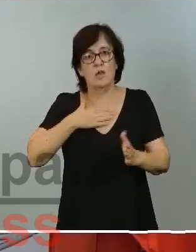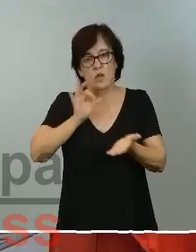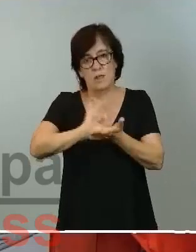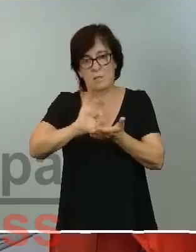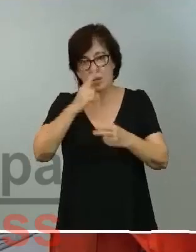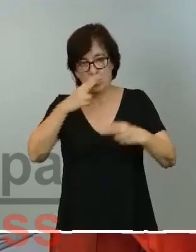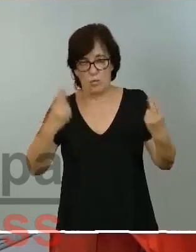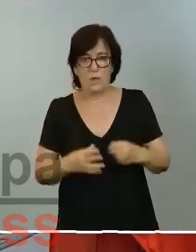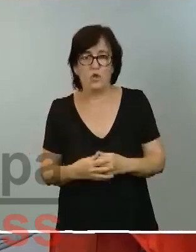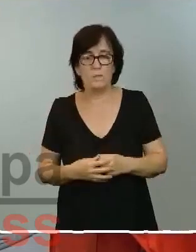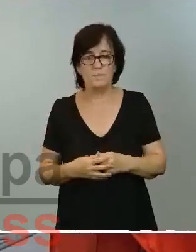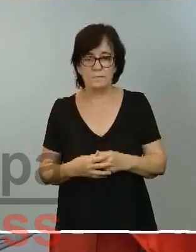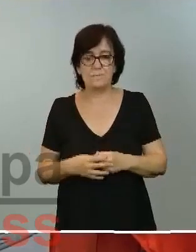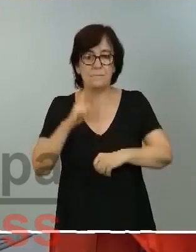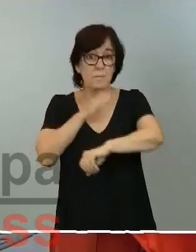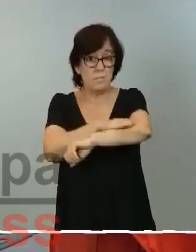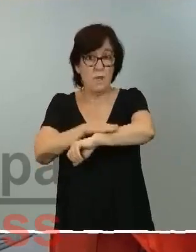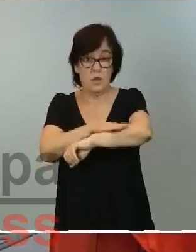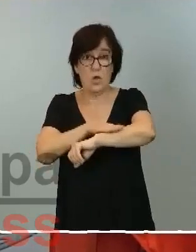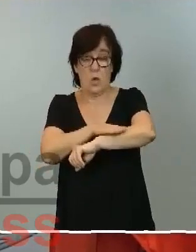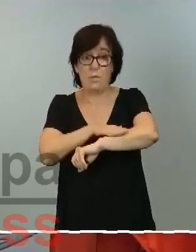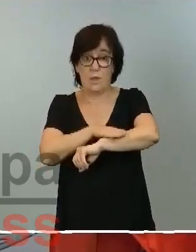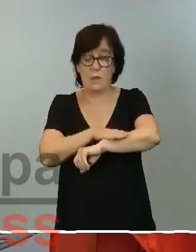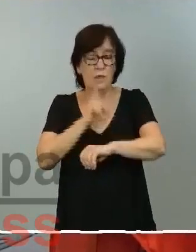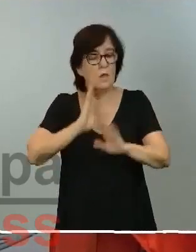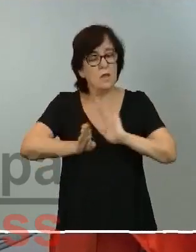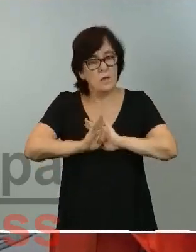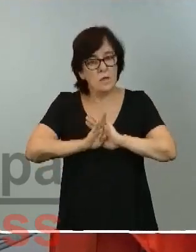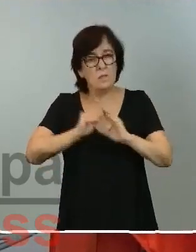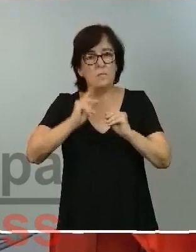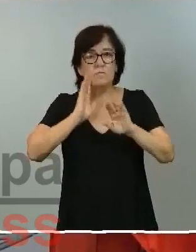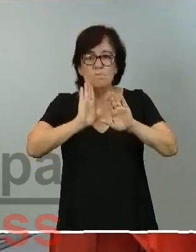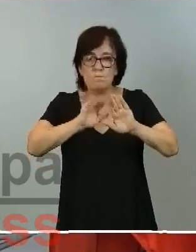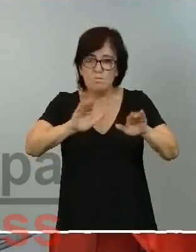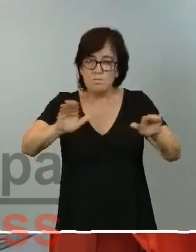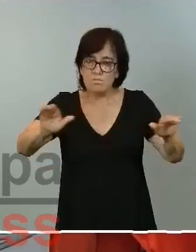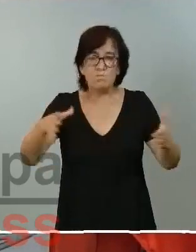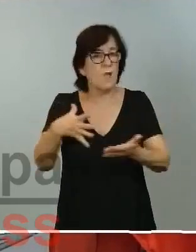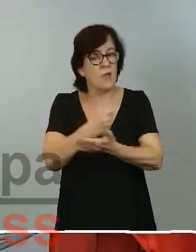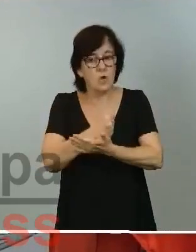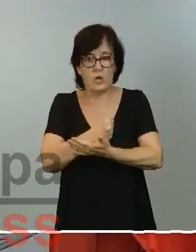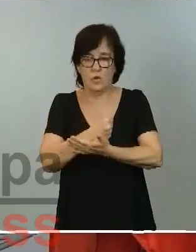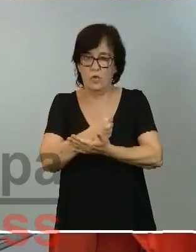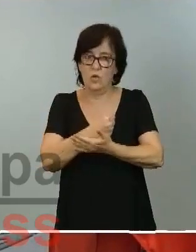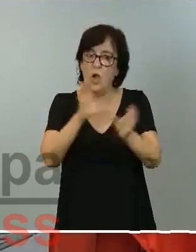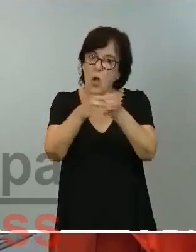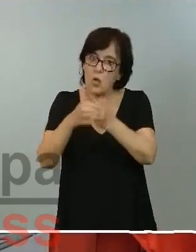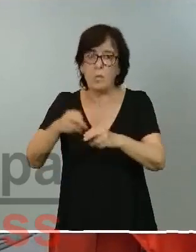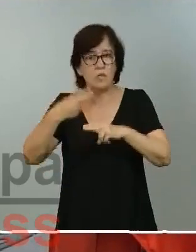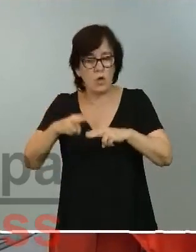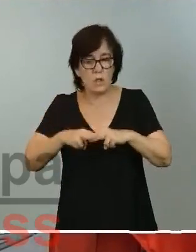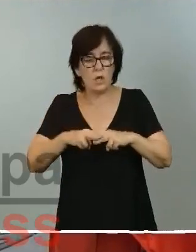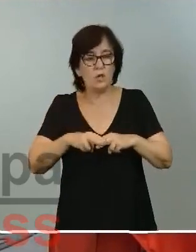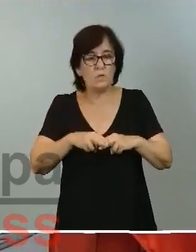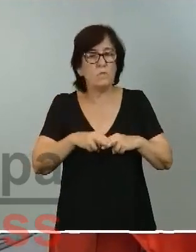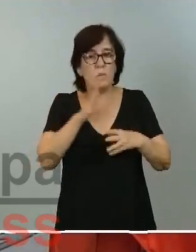Este Gobierno, por tanto, sigue haciendo un llamamiento a todas las fuerzas políticas para demostrar en este